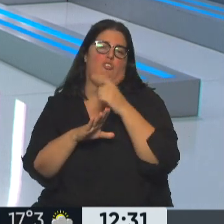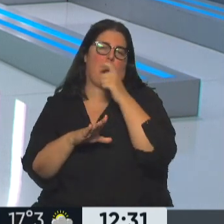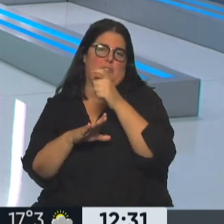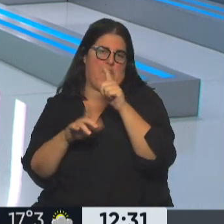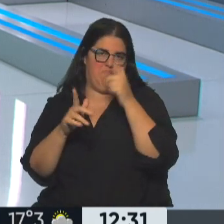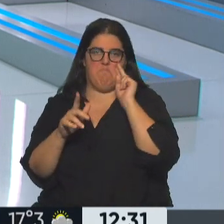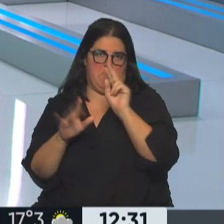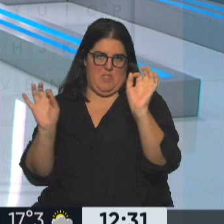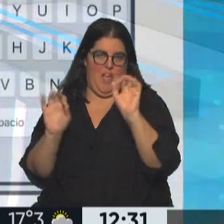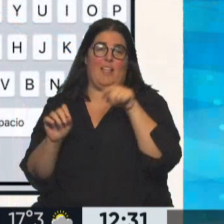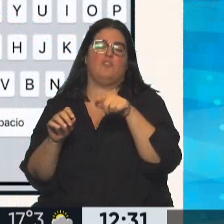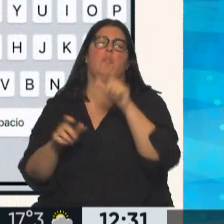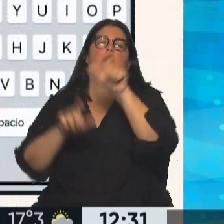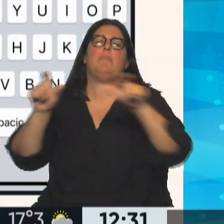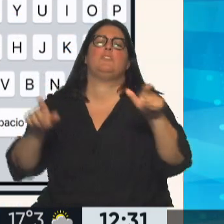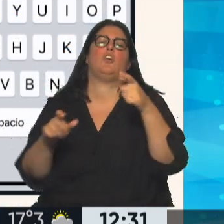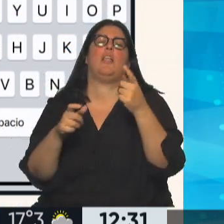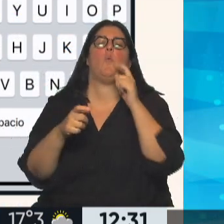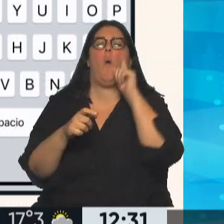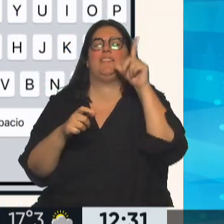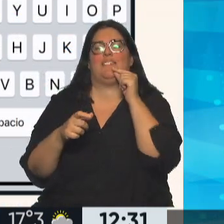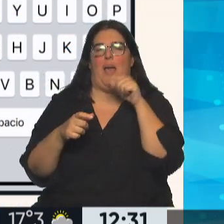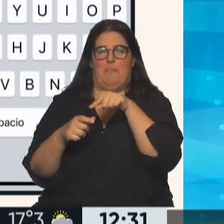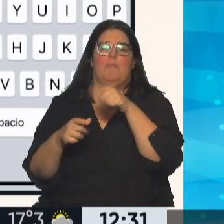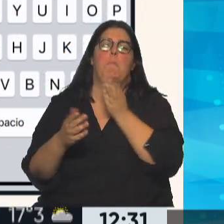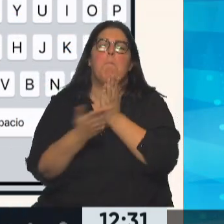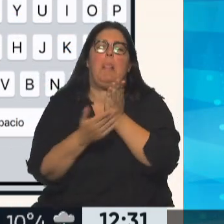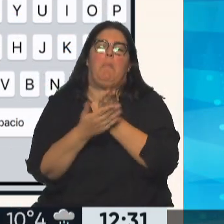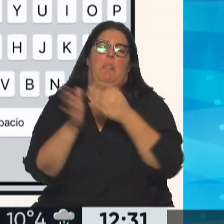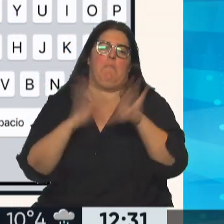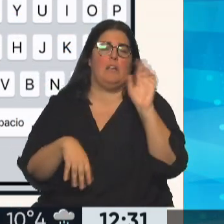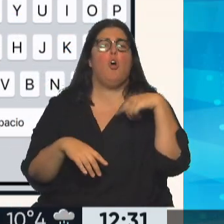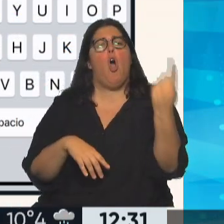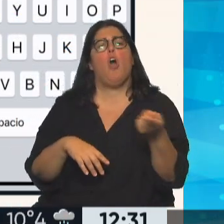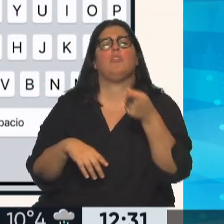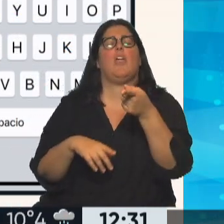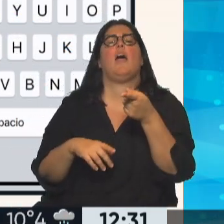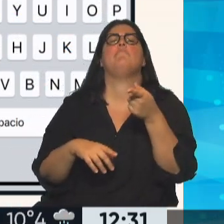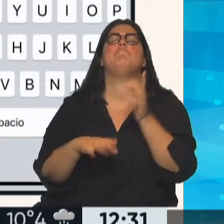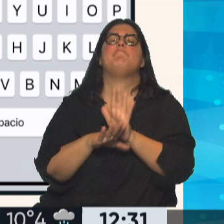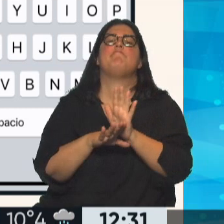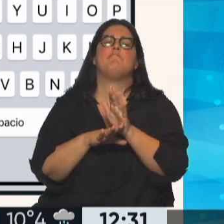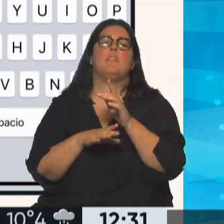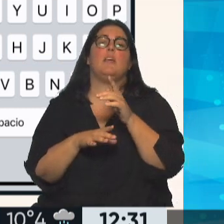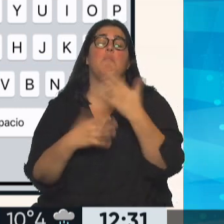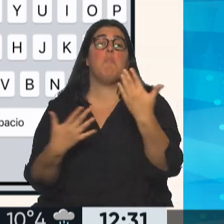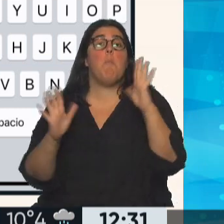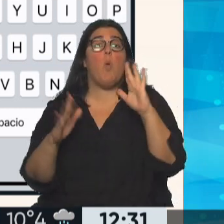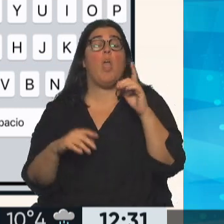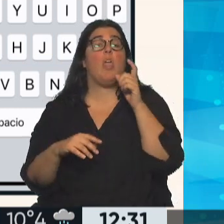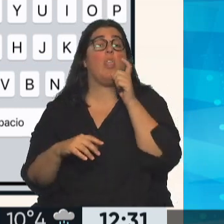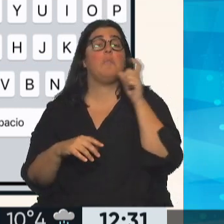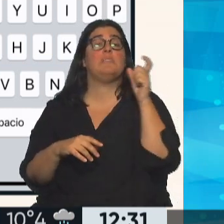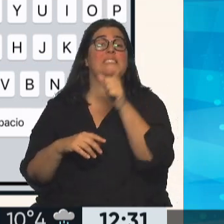de las funciones más pedidas de los usuarios de WhatsApp. Otra, que también está muy buena, es la posibilidad de tener un mensaje con